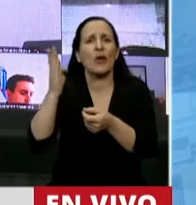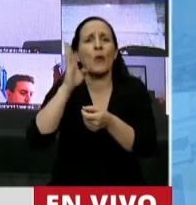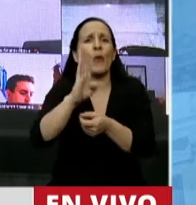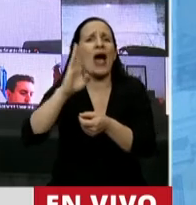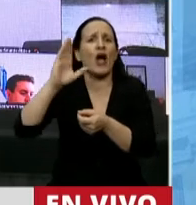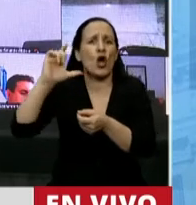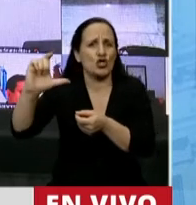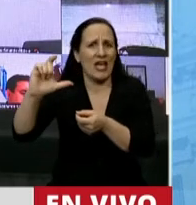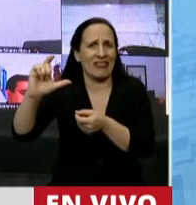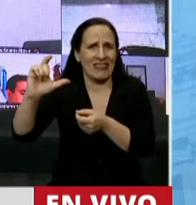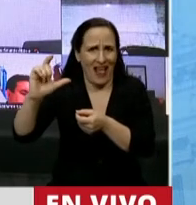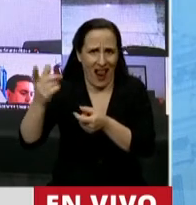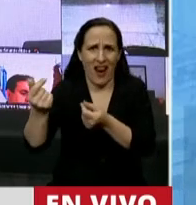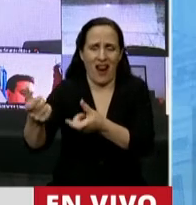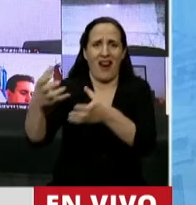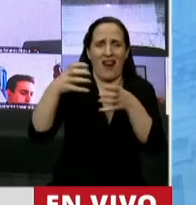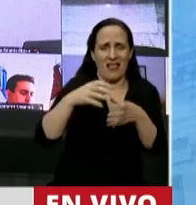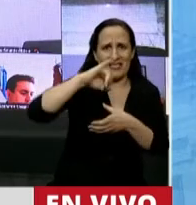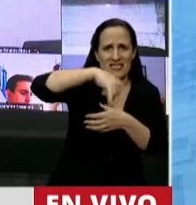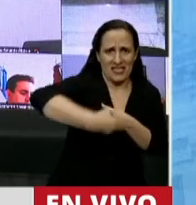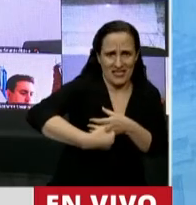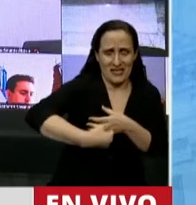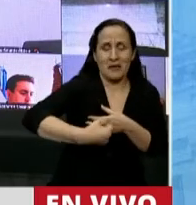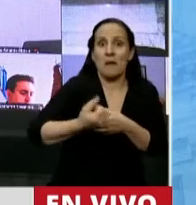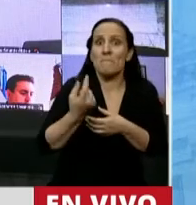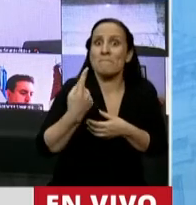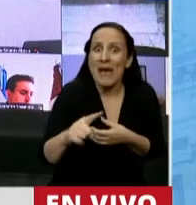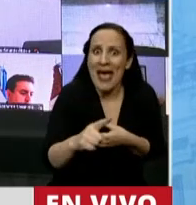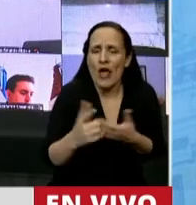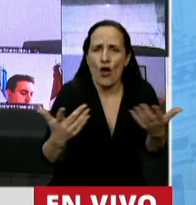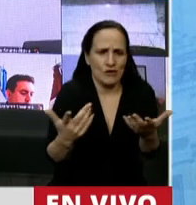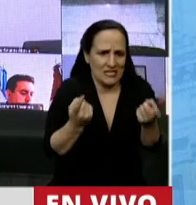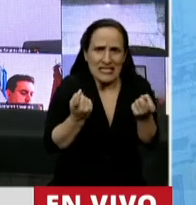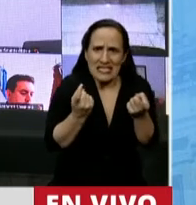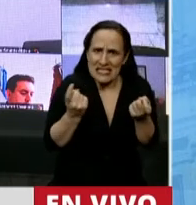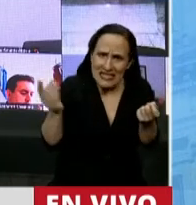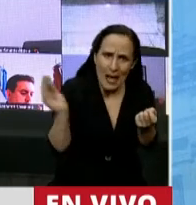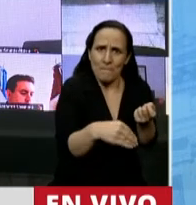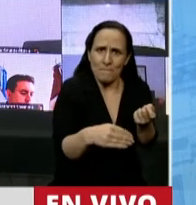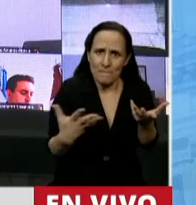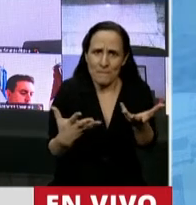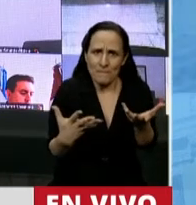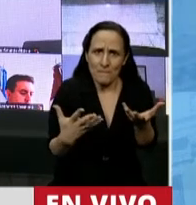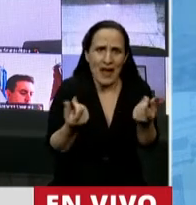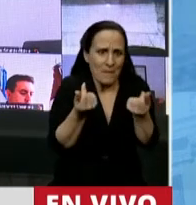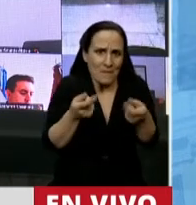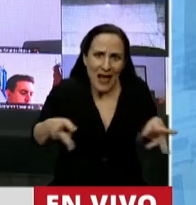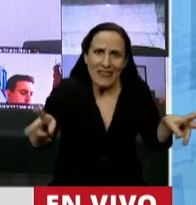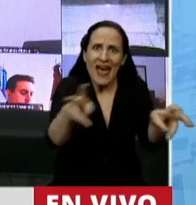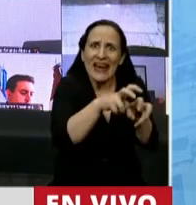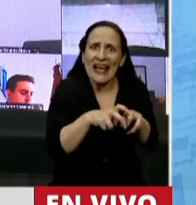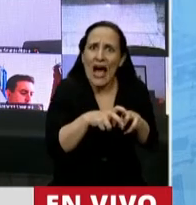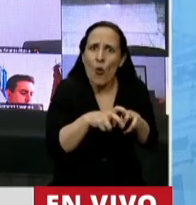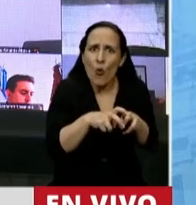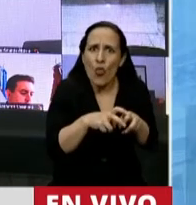Central al Tesoro. Pero necesariamente teníamos que reforzar también la posibilidad recaudatoria del Estado